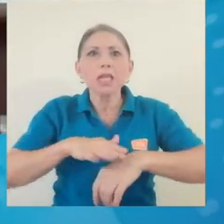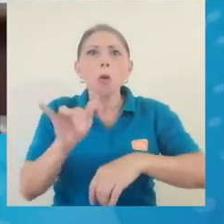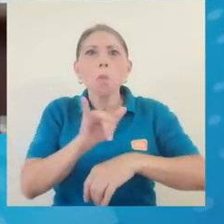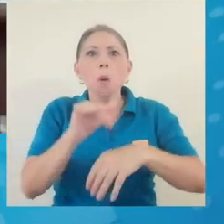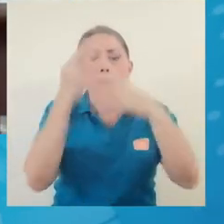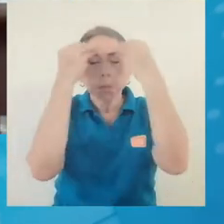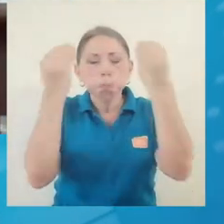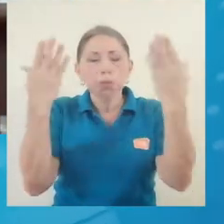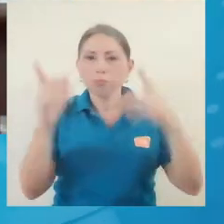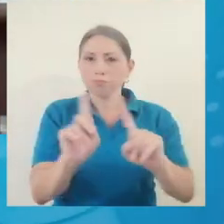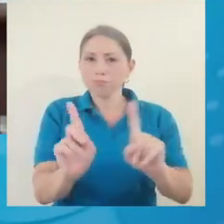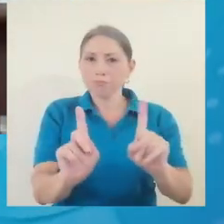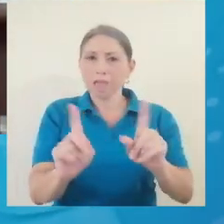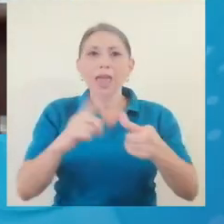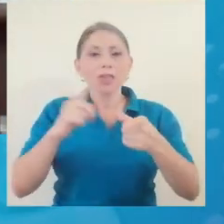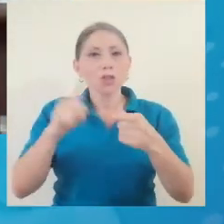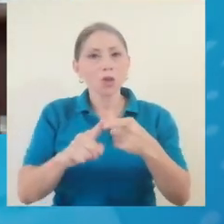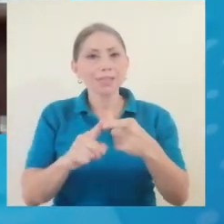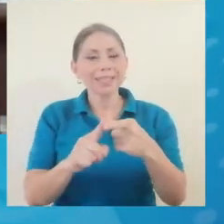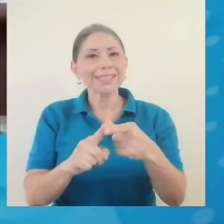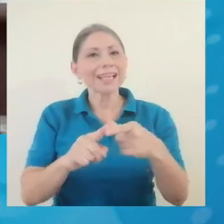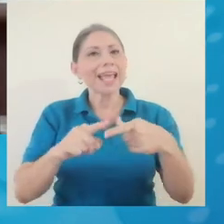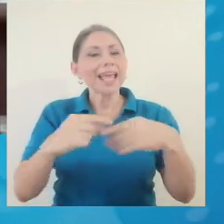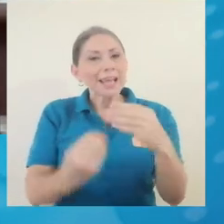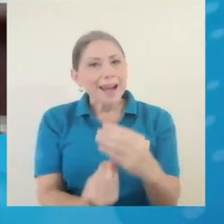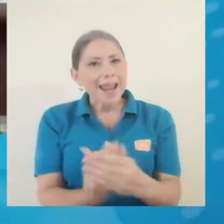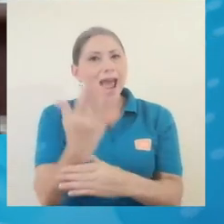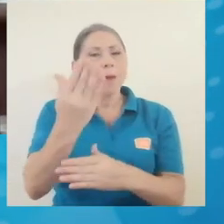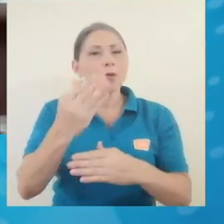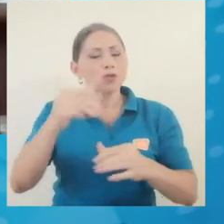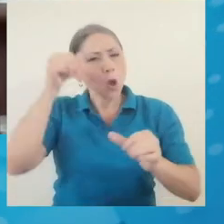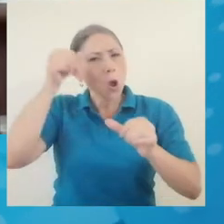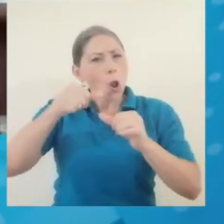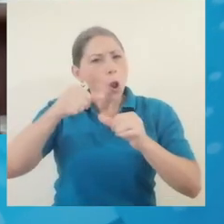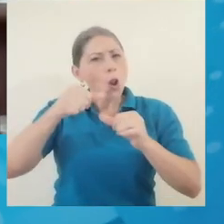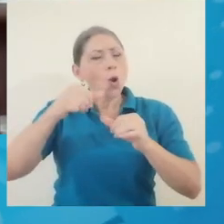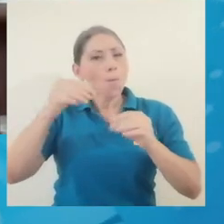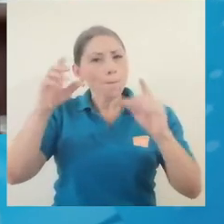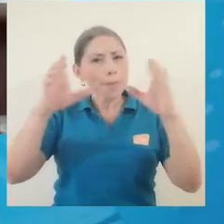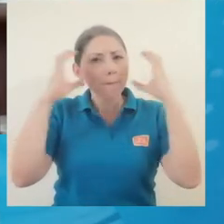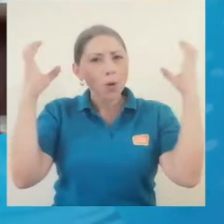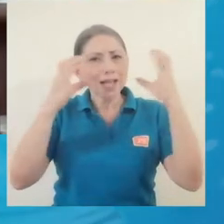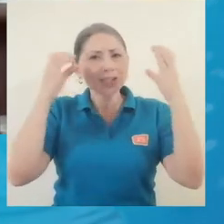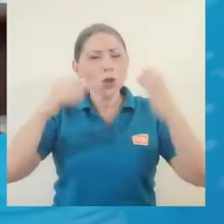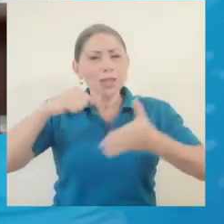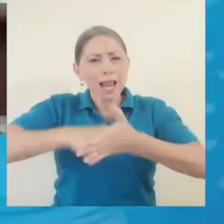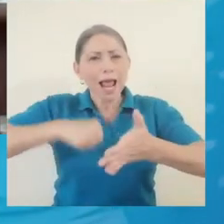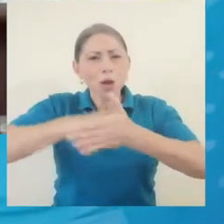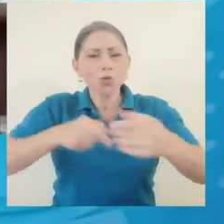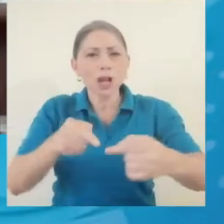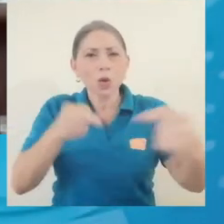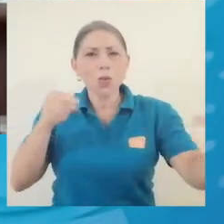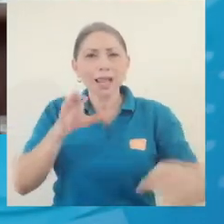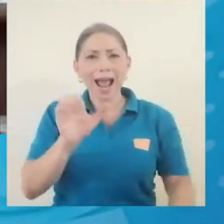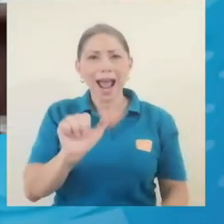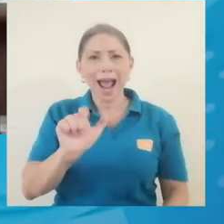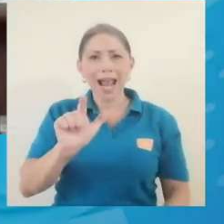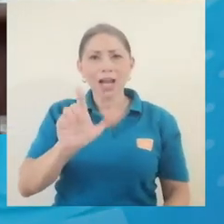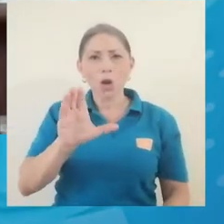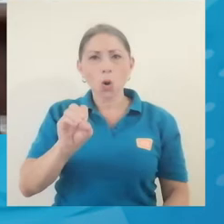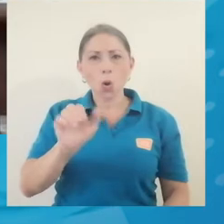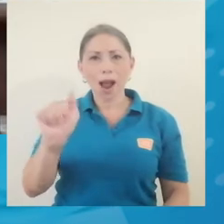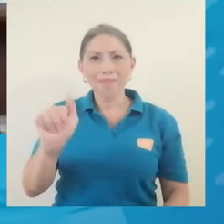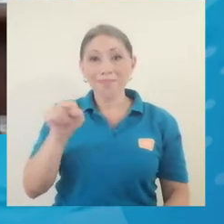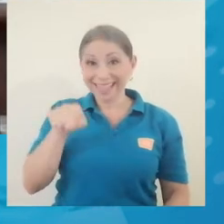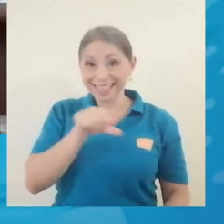Entonces creamos la conmemoración de la lucha contra el COA en esta Semana V. Semana V